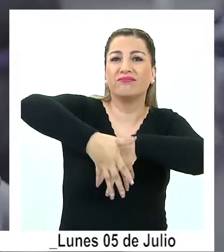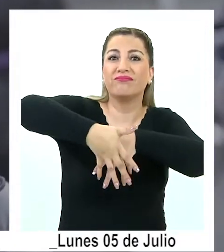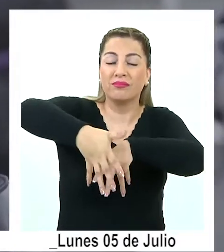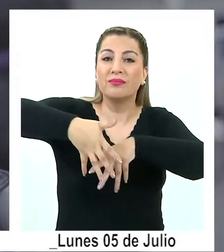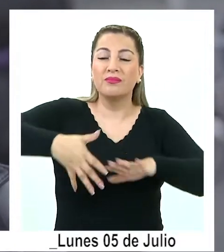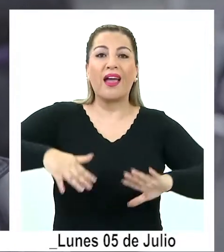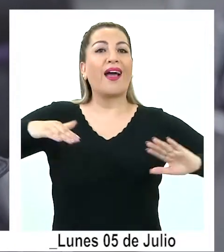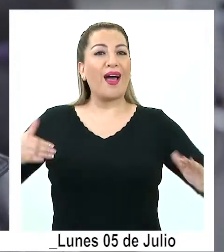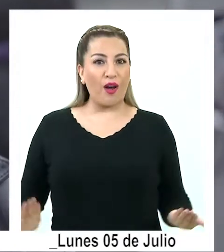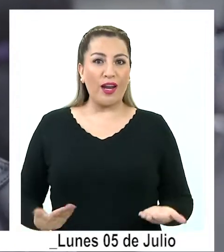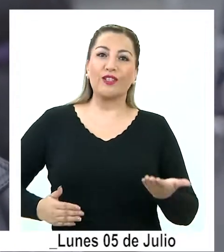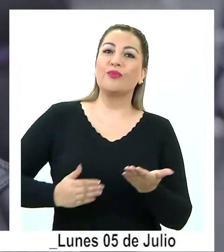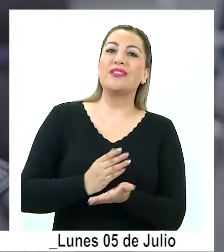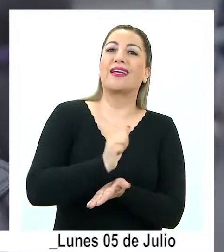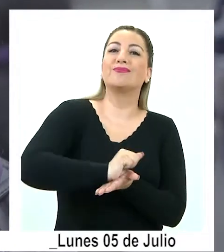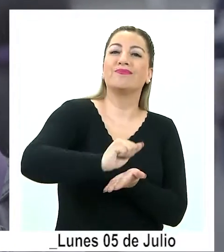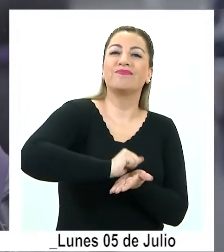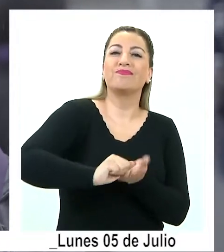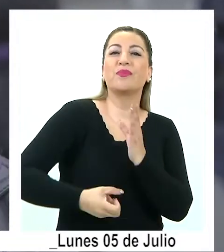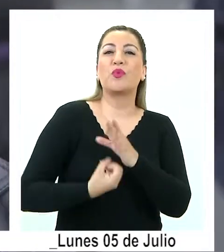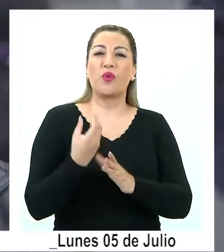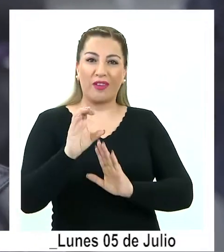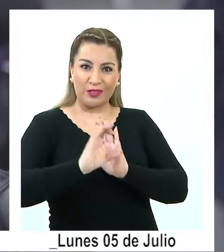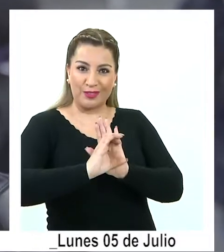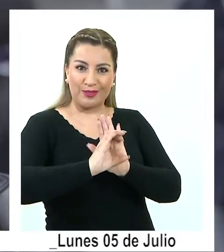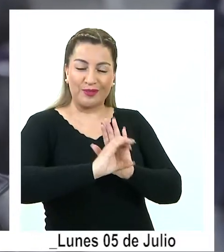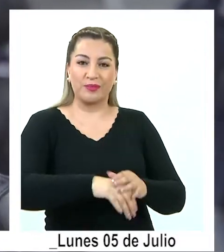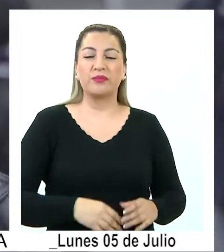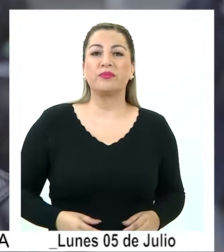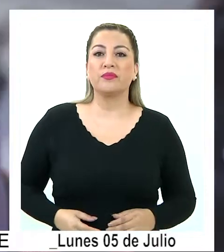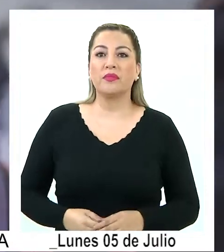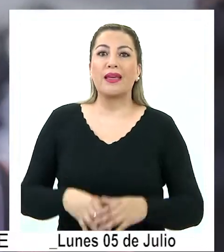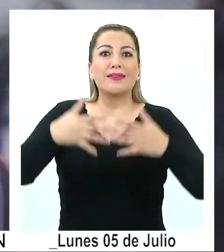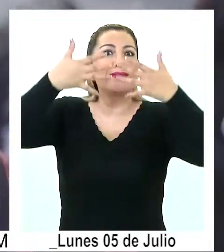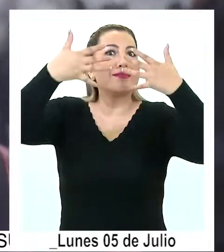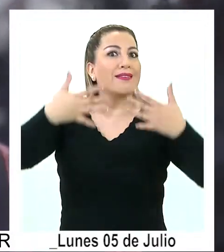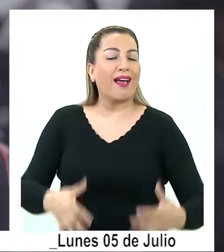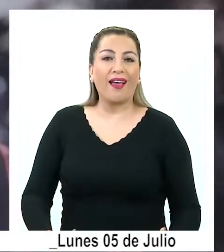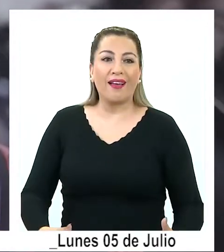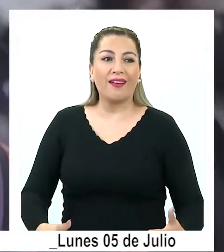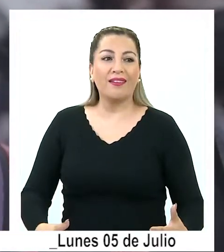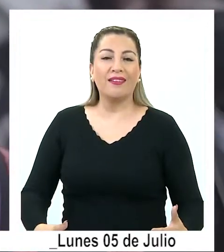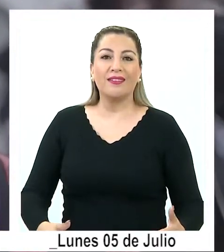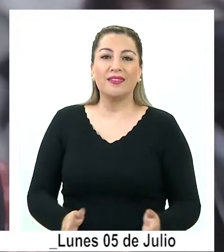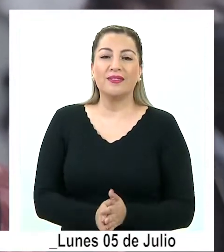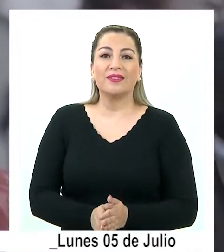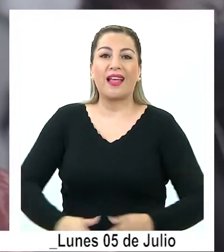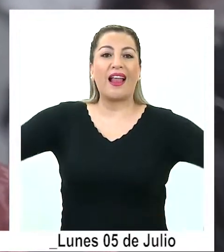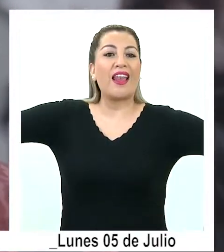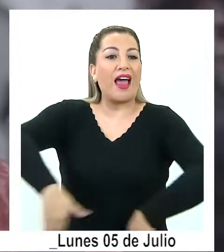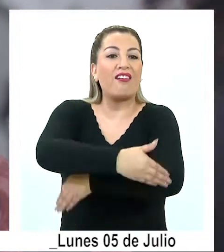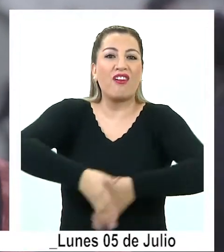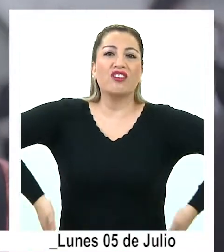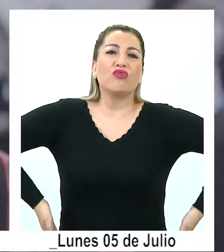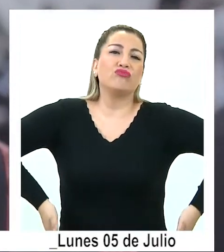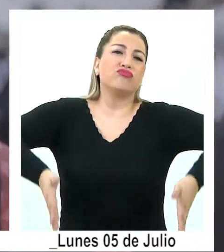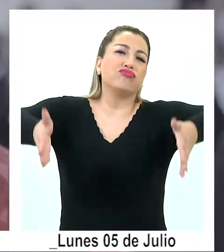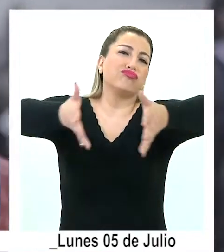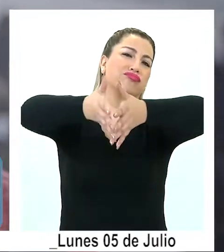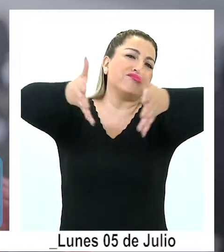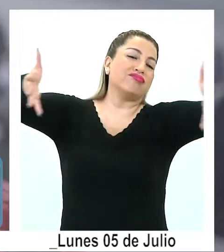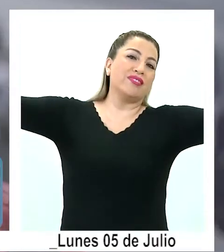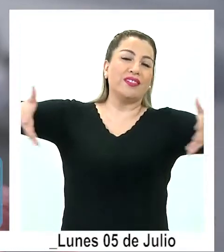las calles, podemos empezar a escribir una nueva constitución. Por fin se abrieron las grandes alamedas,